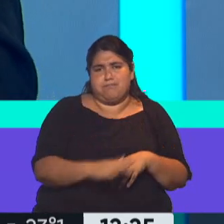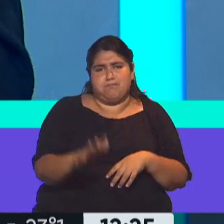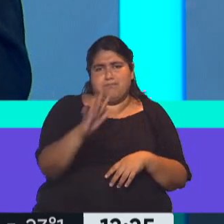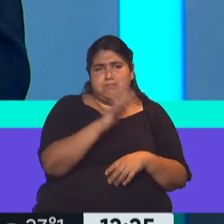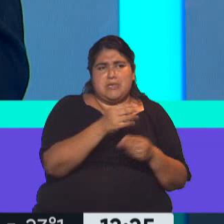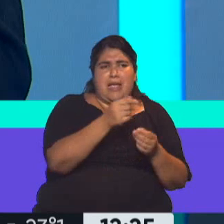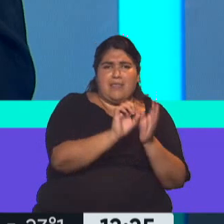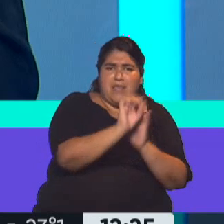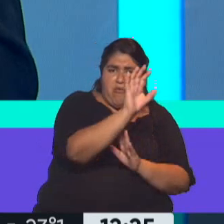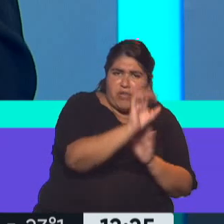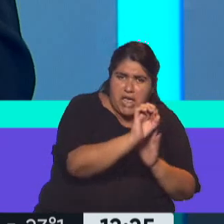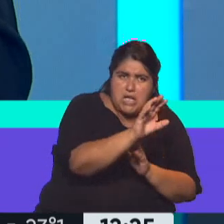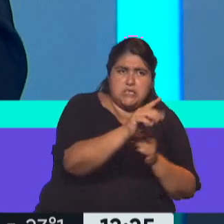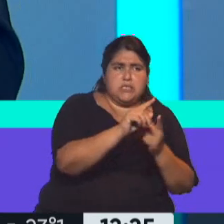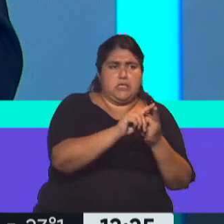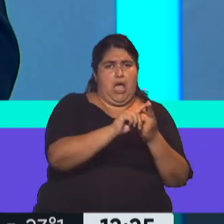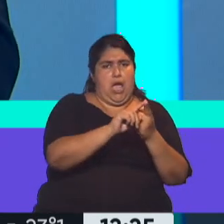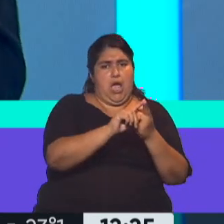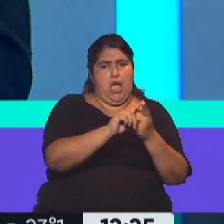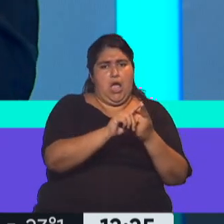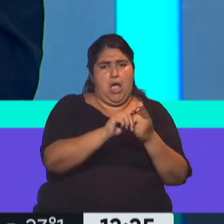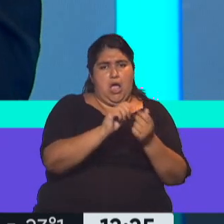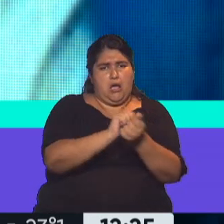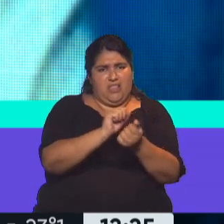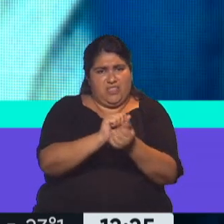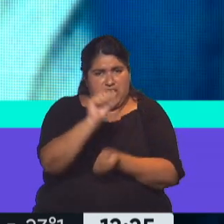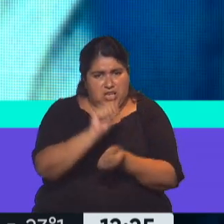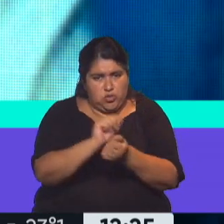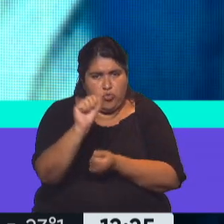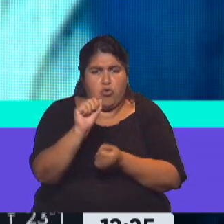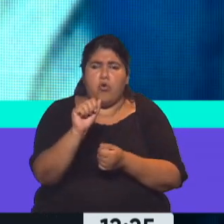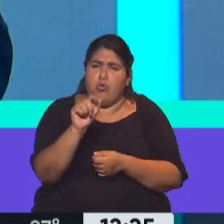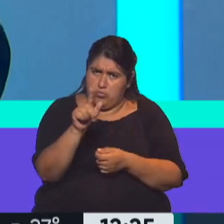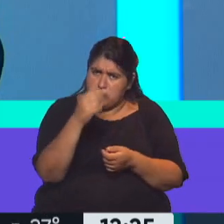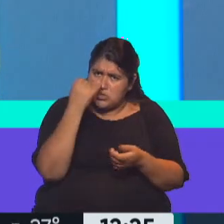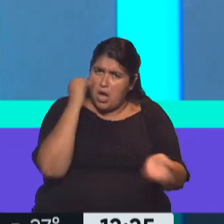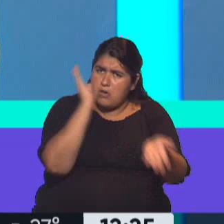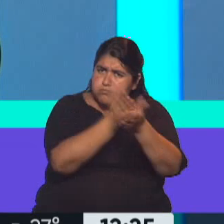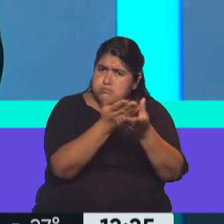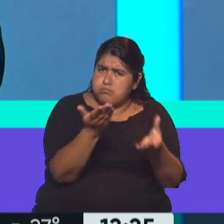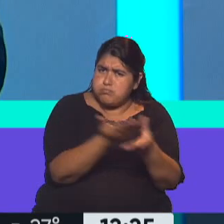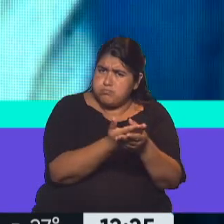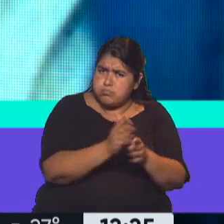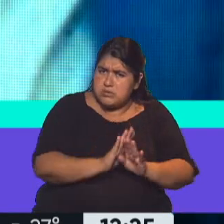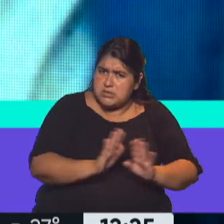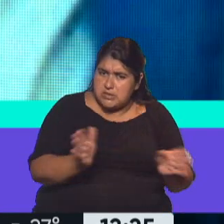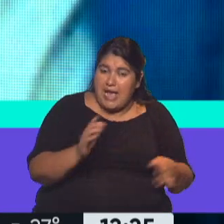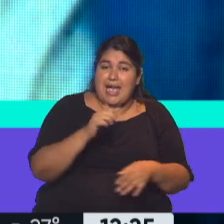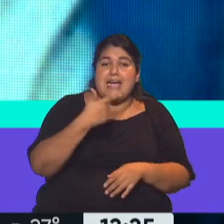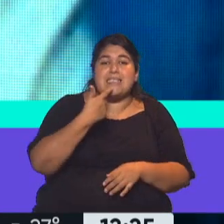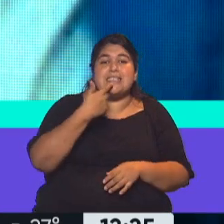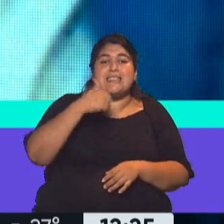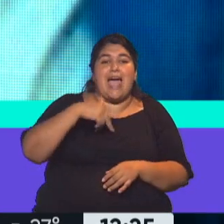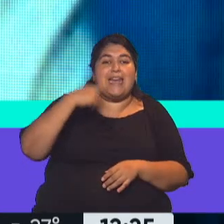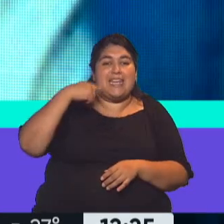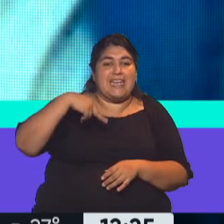de transferencia de dinero, emisiones de títulos... Bueno, hay una querella criminal, ¿no? Hay varias, hay varias. Y que, bueno, de hecho está Zanini, el procurador